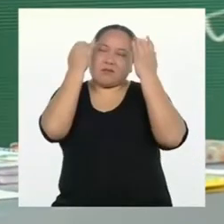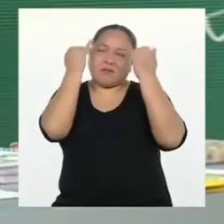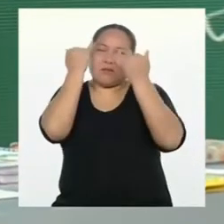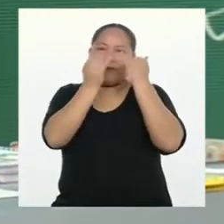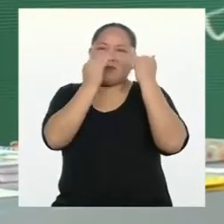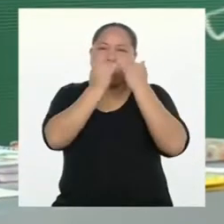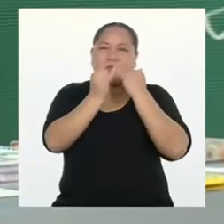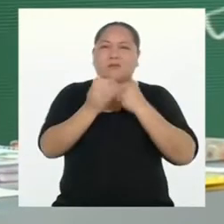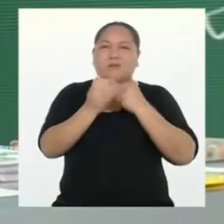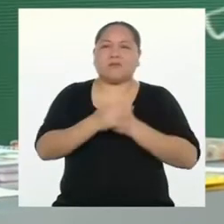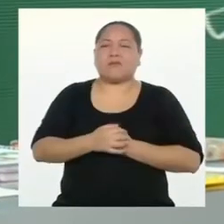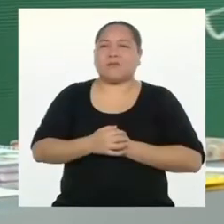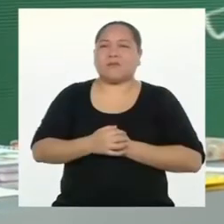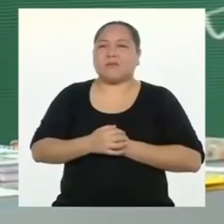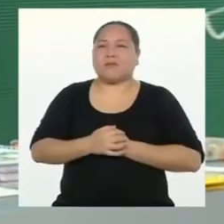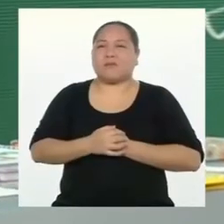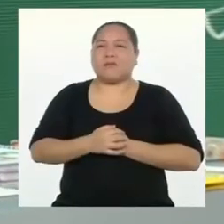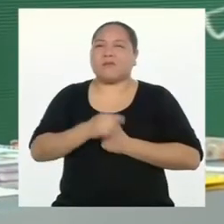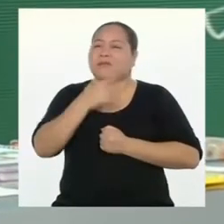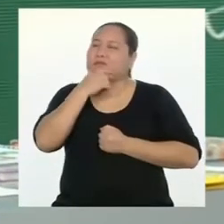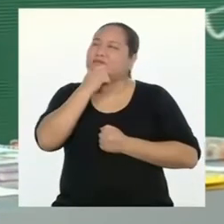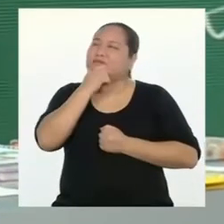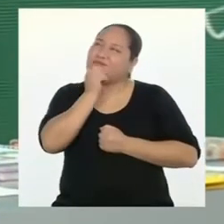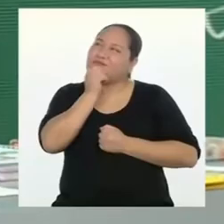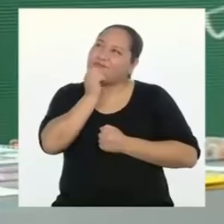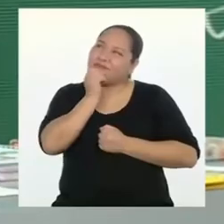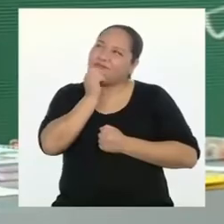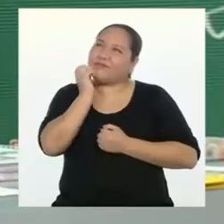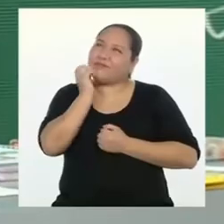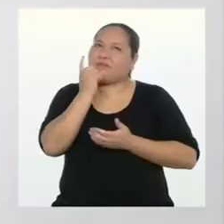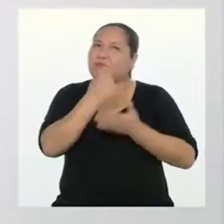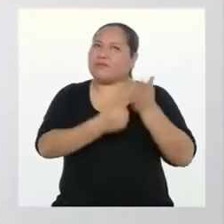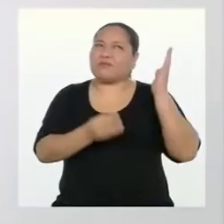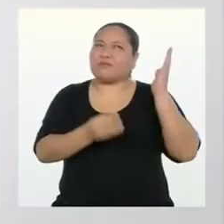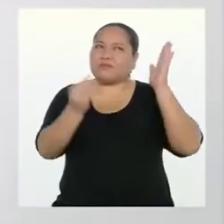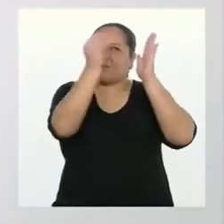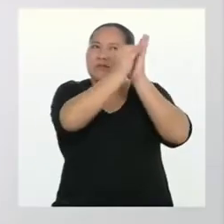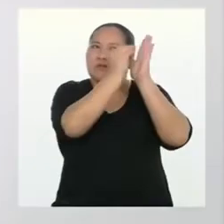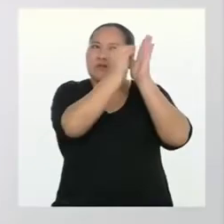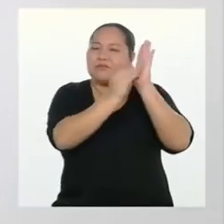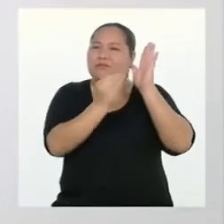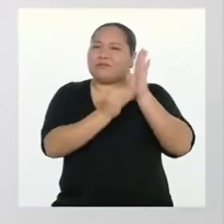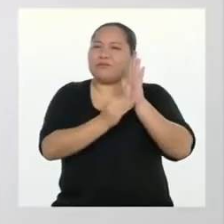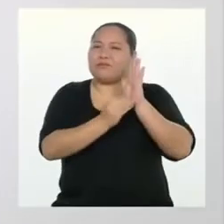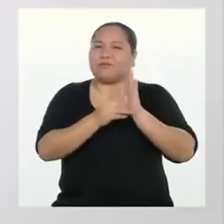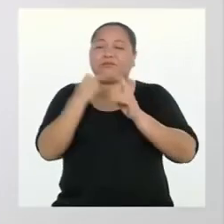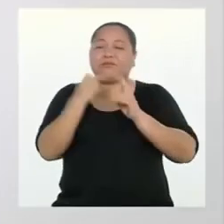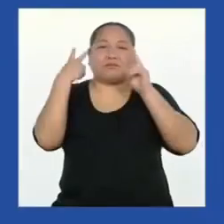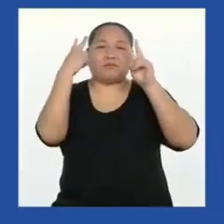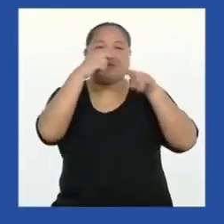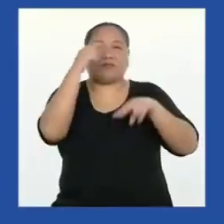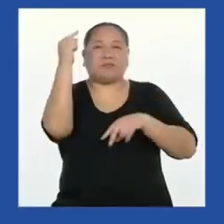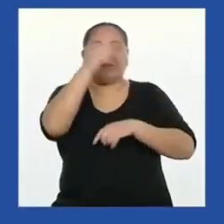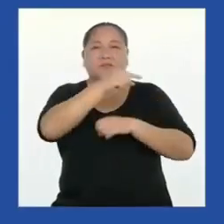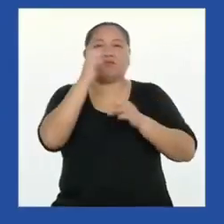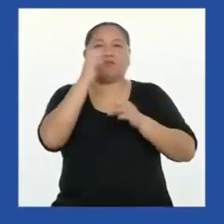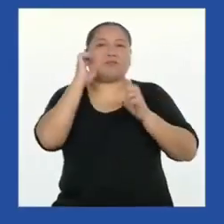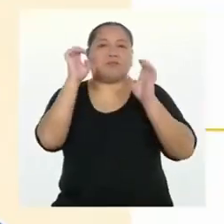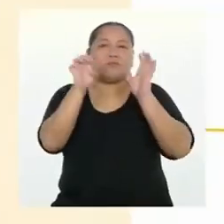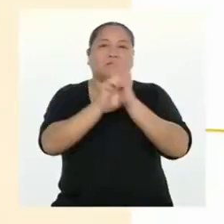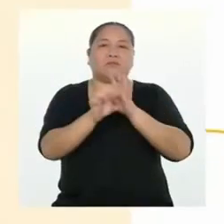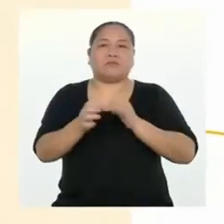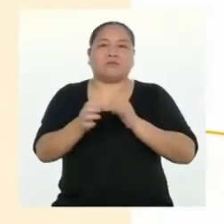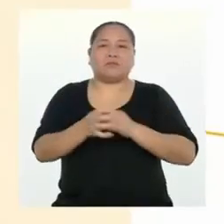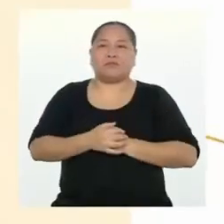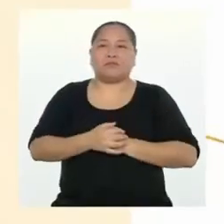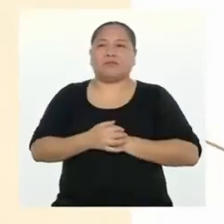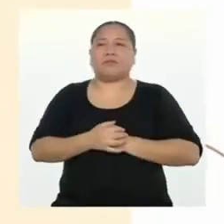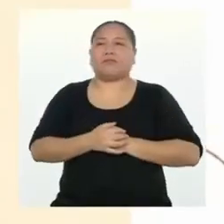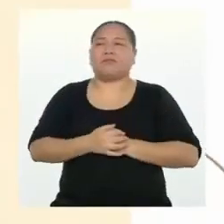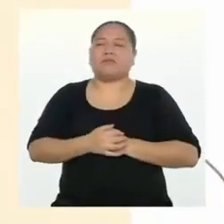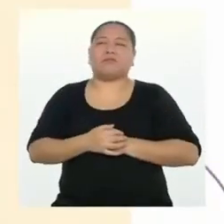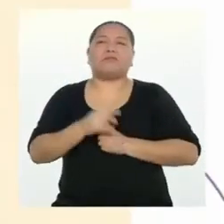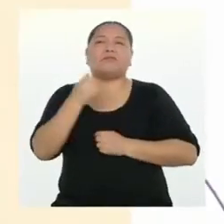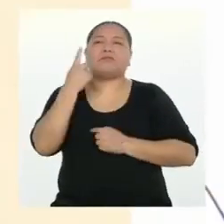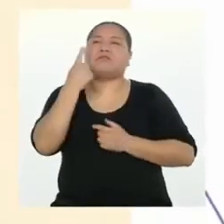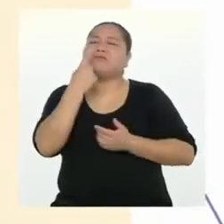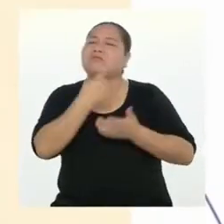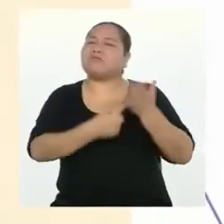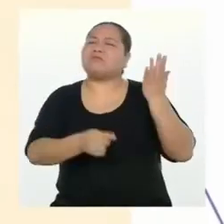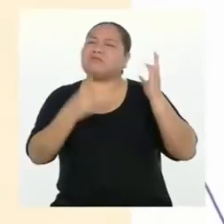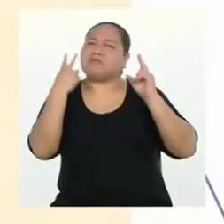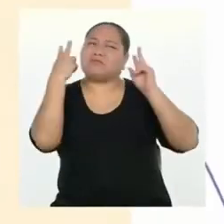debo estructurar mi afiche? ¿Qué elementos debo considerar? considerar? Veamos este ejemplo. ¿Qué